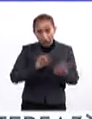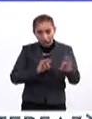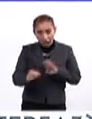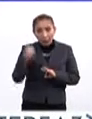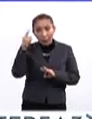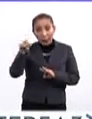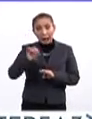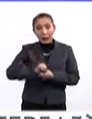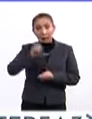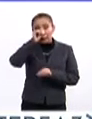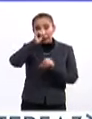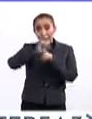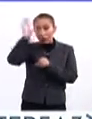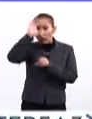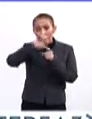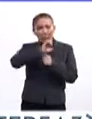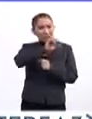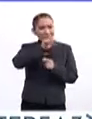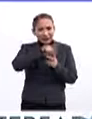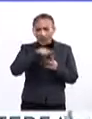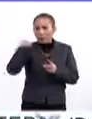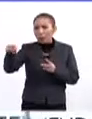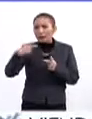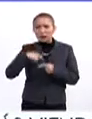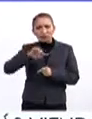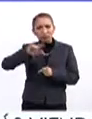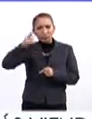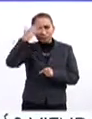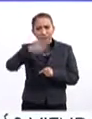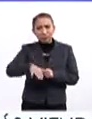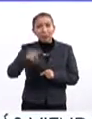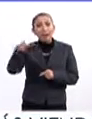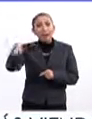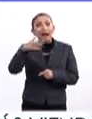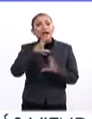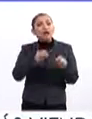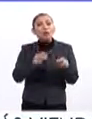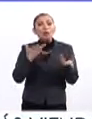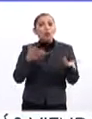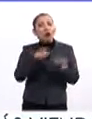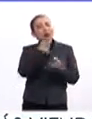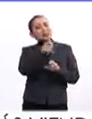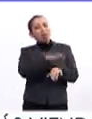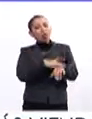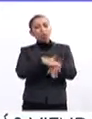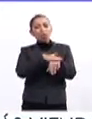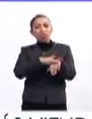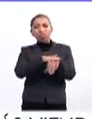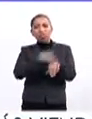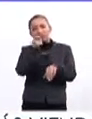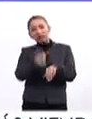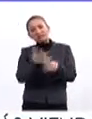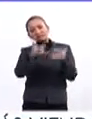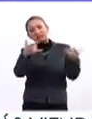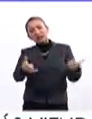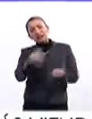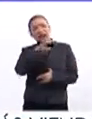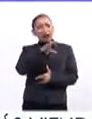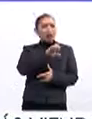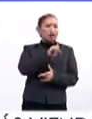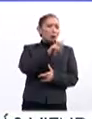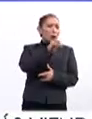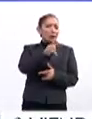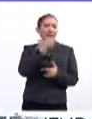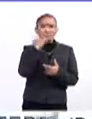trabajo para la Secretaría de Cultura, para la SEP, para los especialistas, para no quedarnos, digamos, en la superficie, en el fasto, en el aplauso, en la